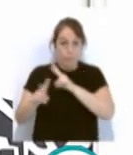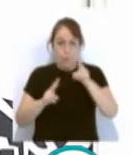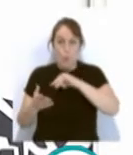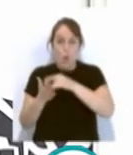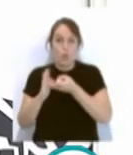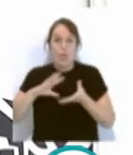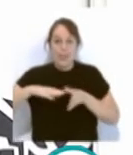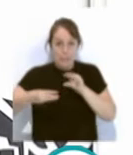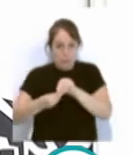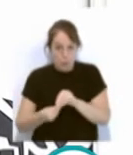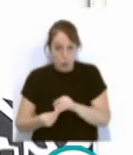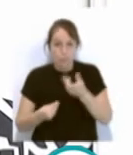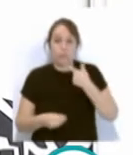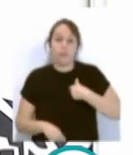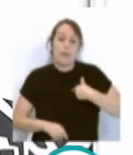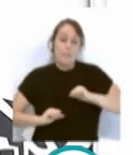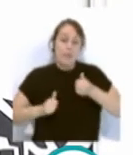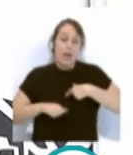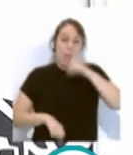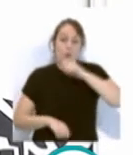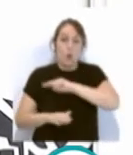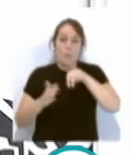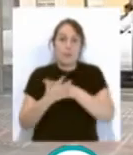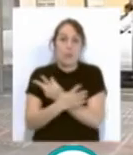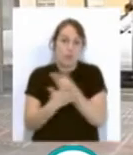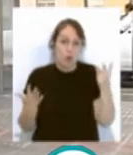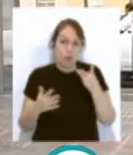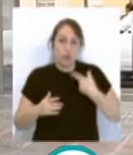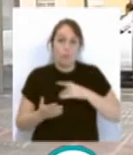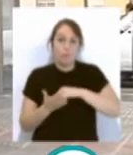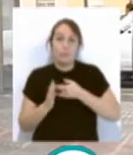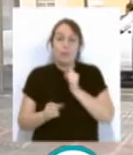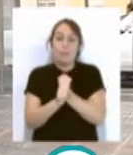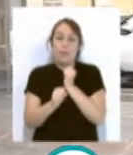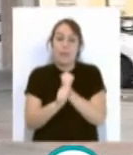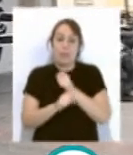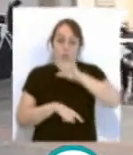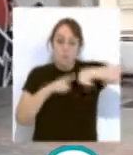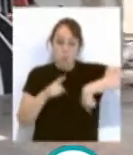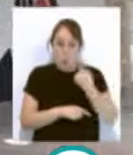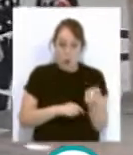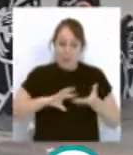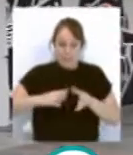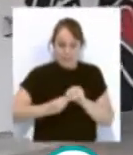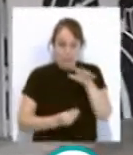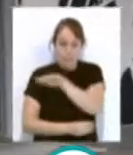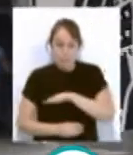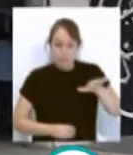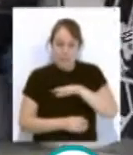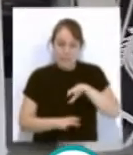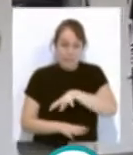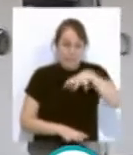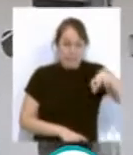de adaptación, comenzaron en 2018 con el Plan Emplea y posteriormente, tras la adaptación del espacio aprovechando un almacén